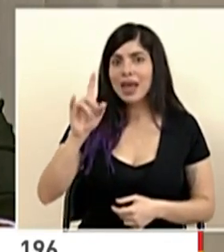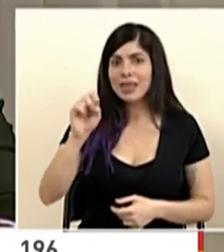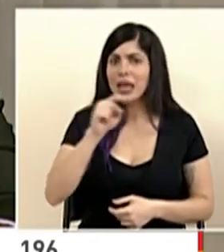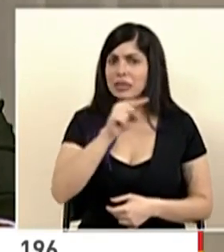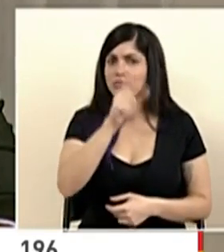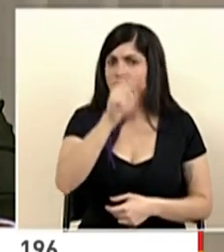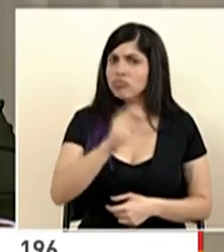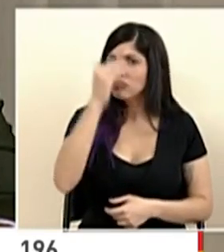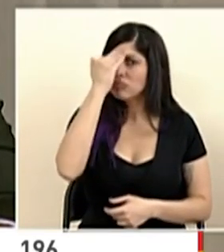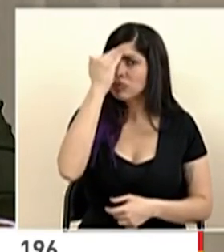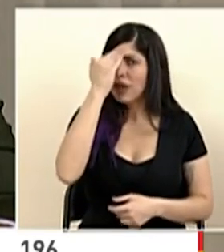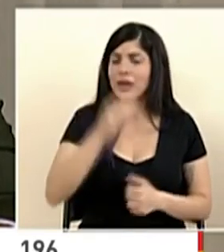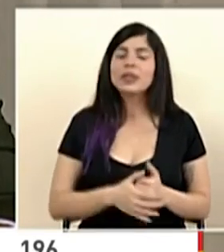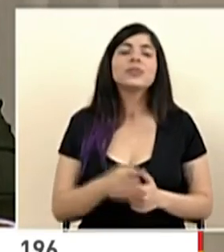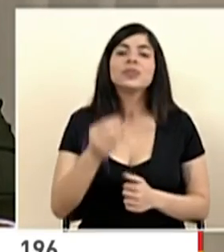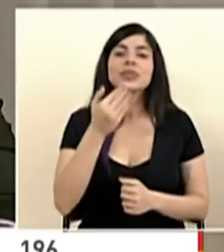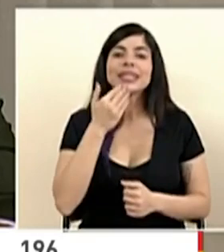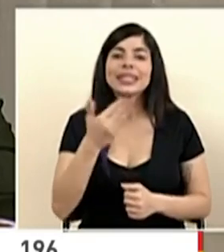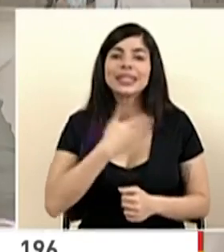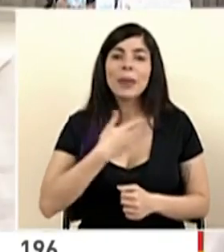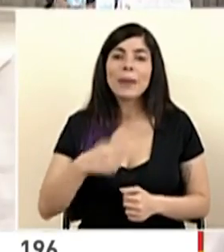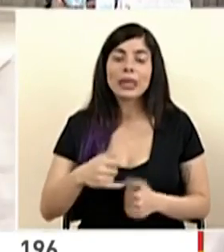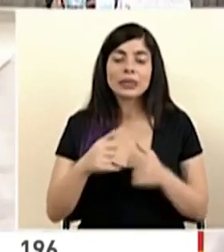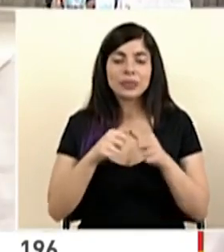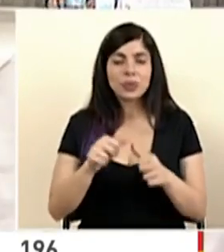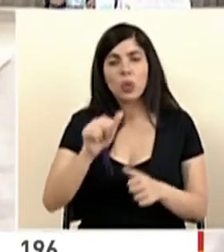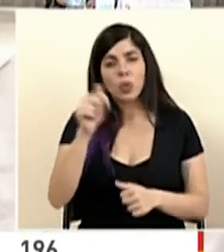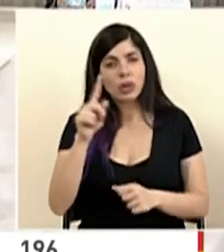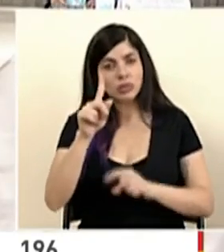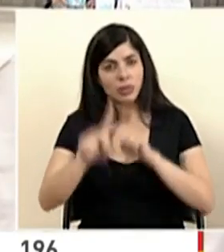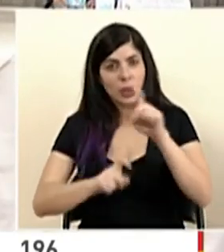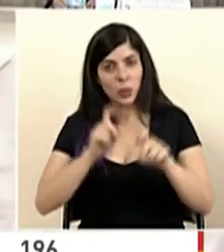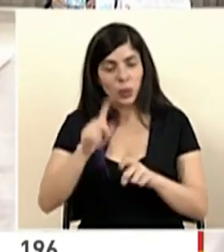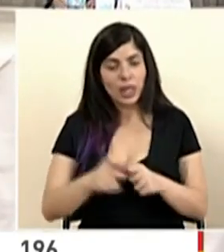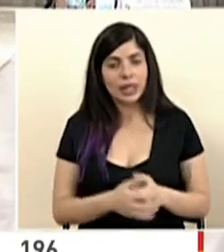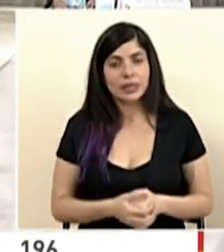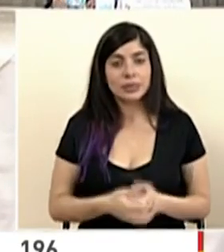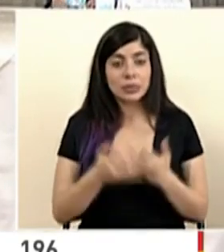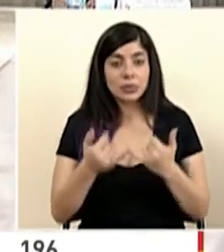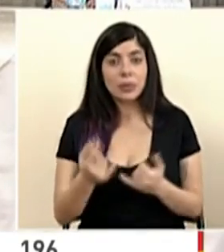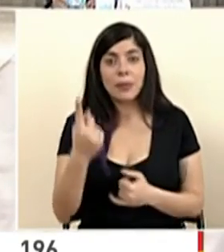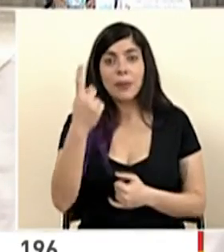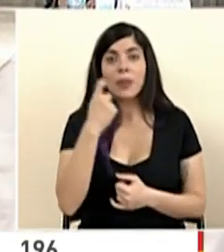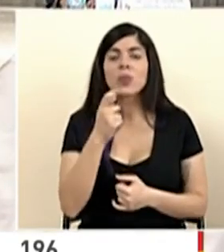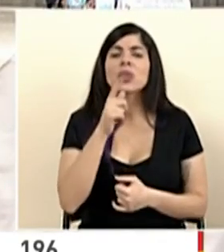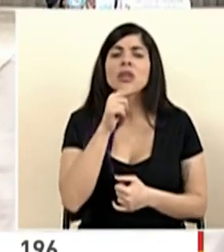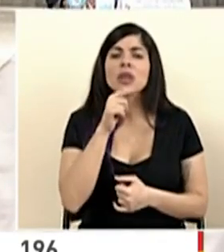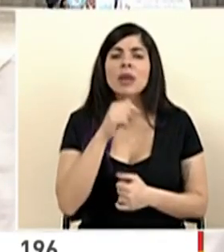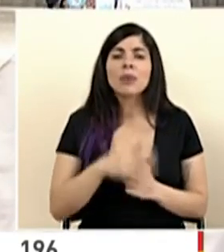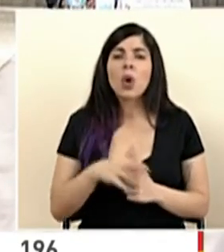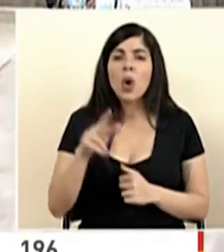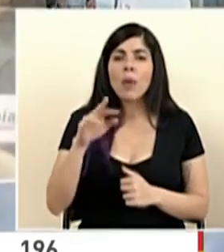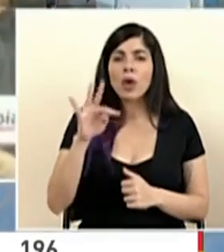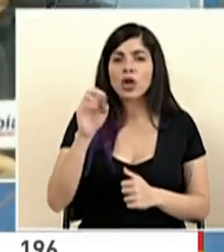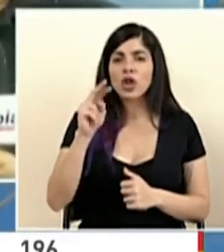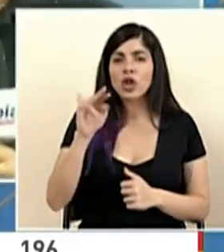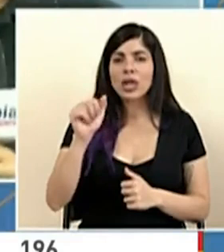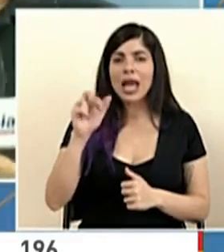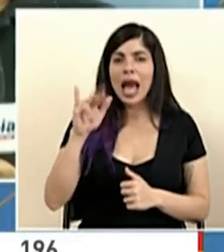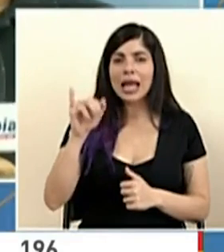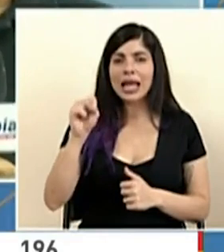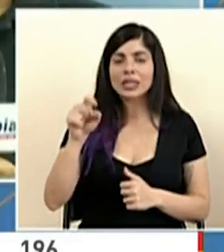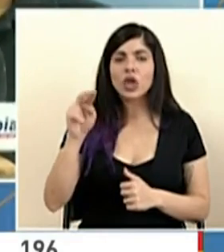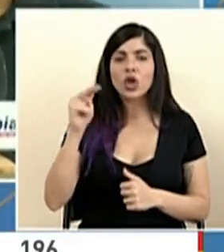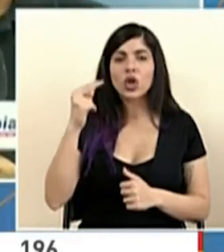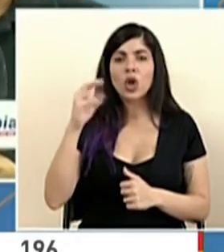conoce. Muchas gracias, señor presidente. Continuamos con las consultas. En esta ocasión tenemos al colega Tony Arias de